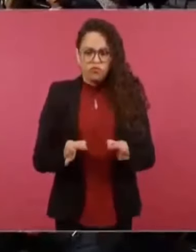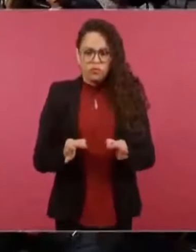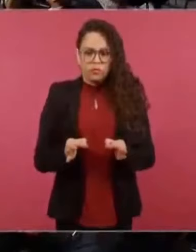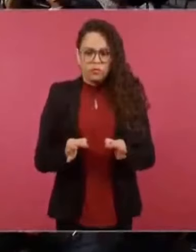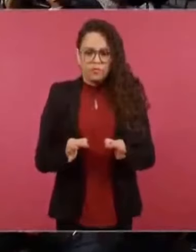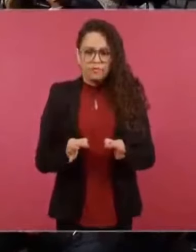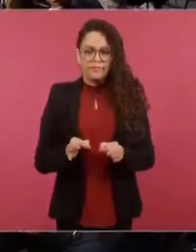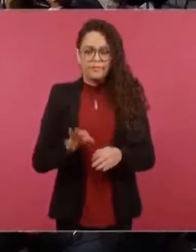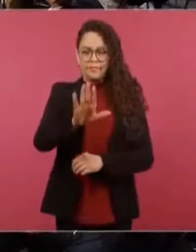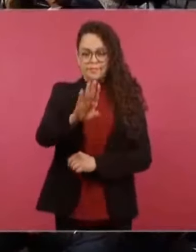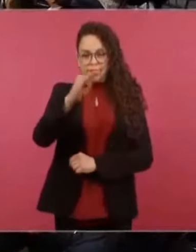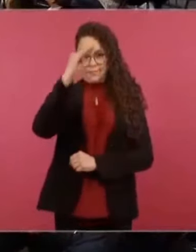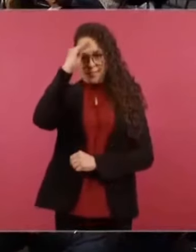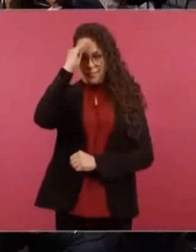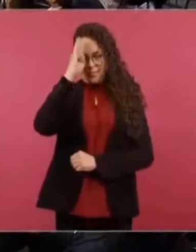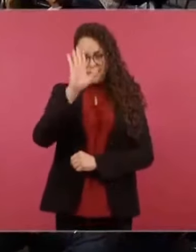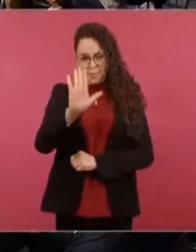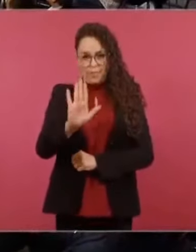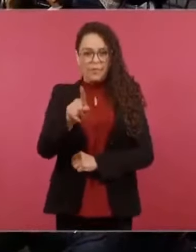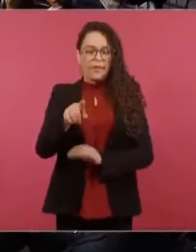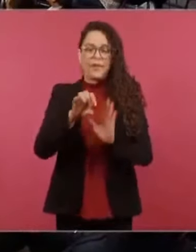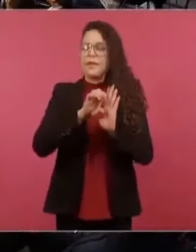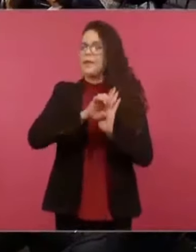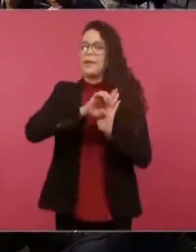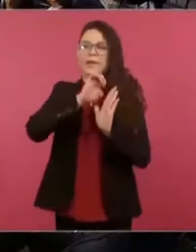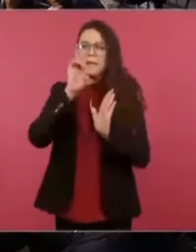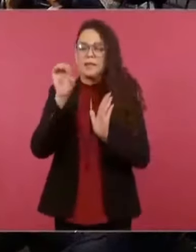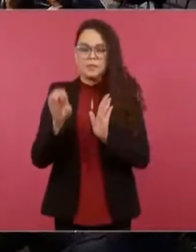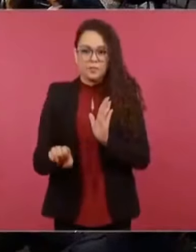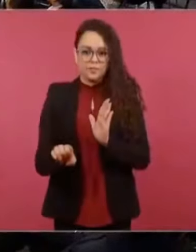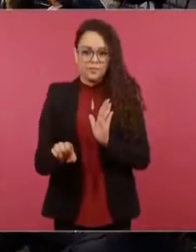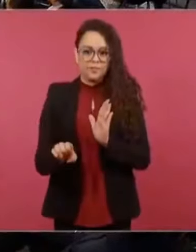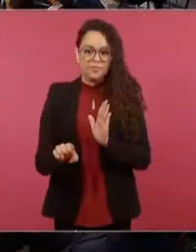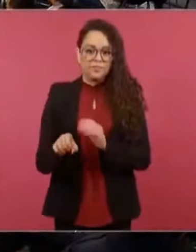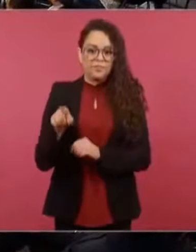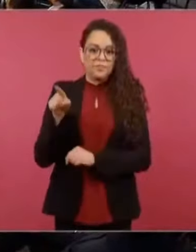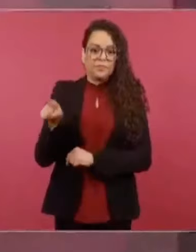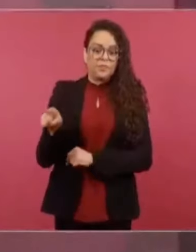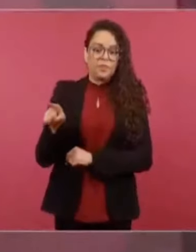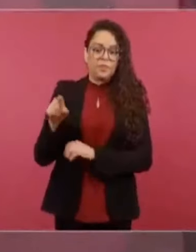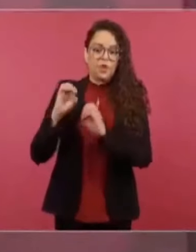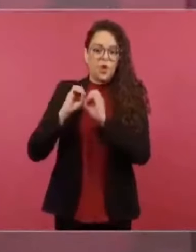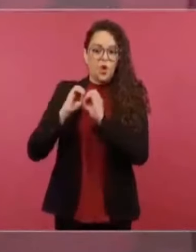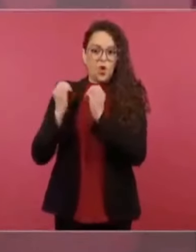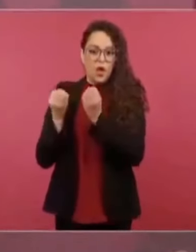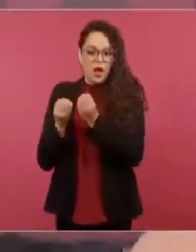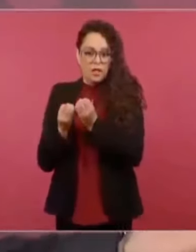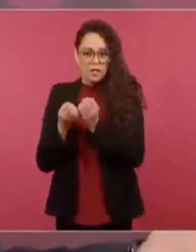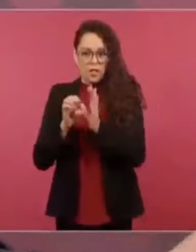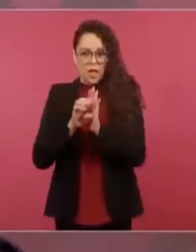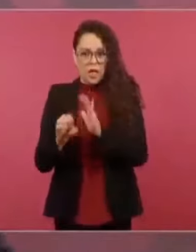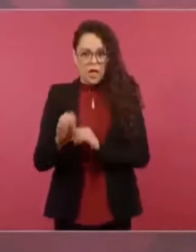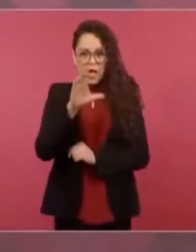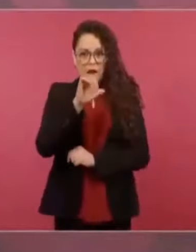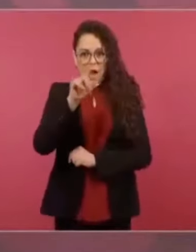por ejemplo, el financiamiento a organizaciones como las de Claudio Quijosales, no,